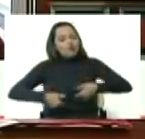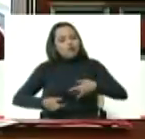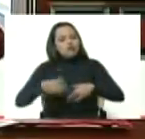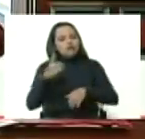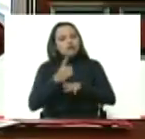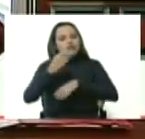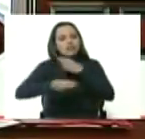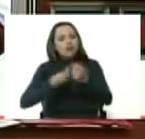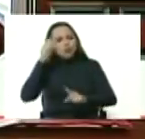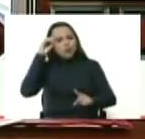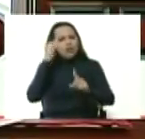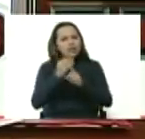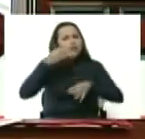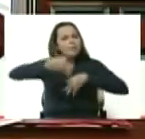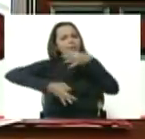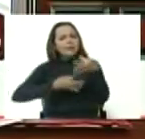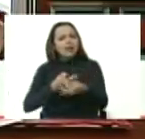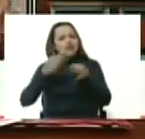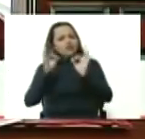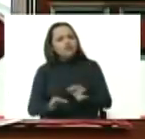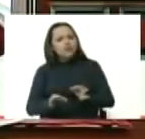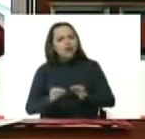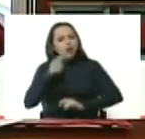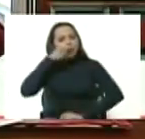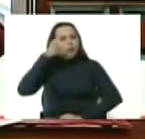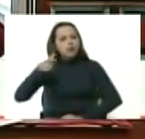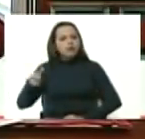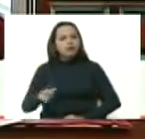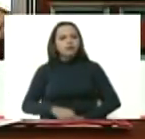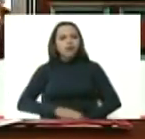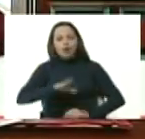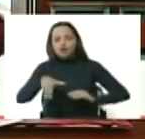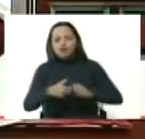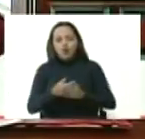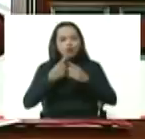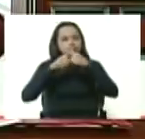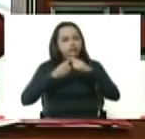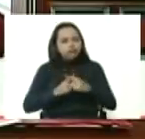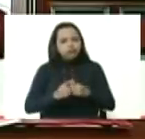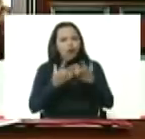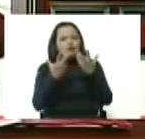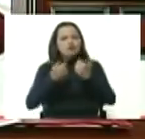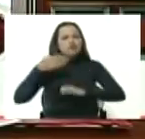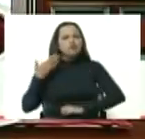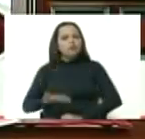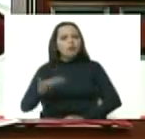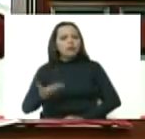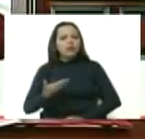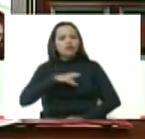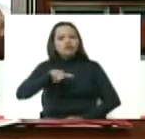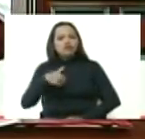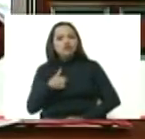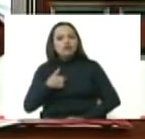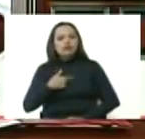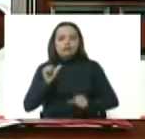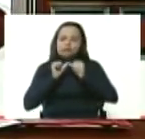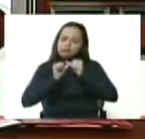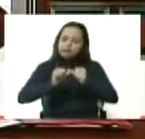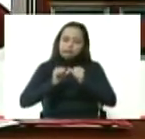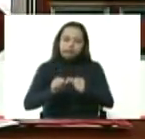están las metas todo esto hay que explicárselo bien a nuestro pueblo todos son datos muy importantes que nosotros tenemos que seguir